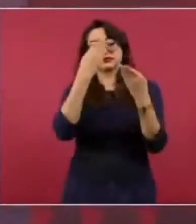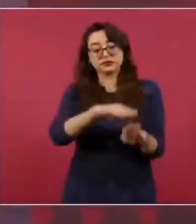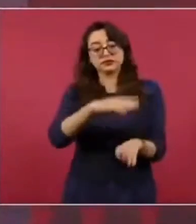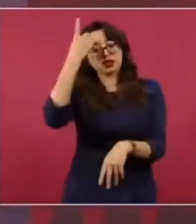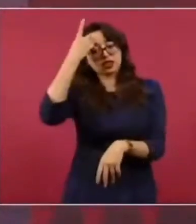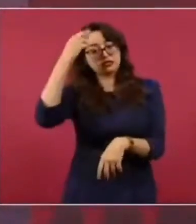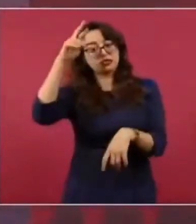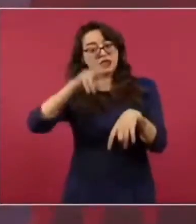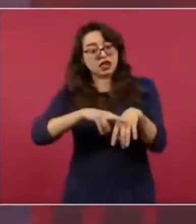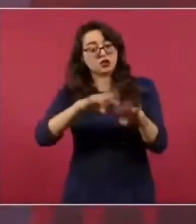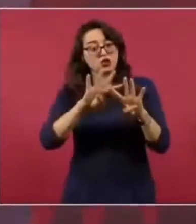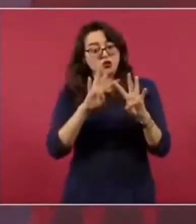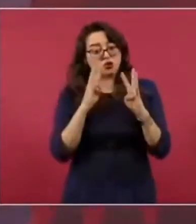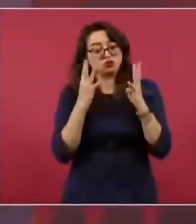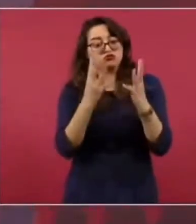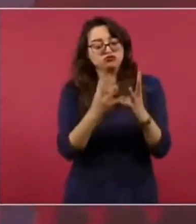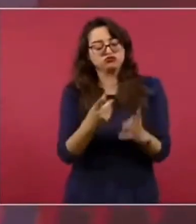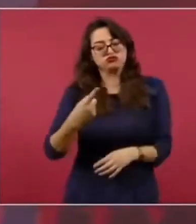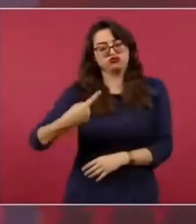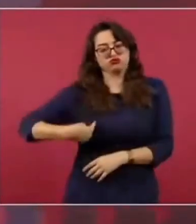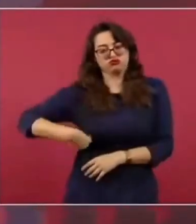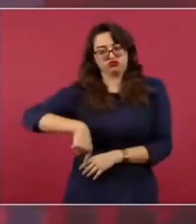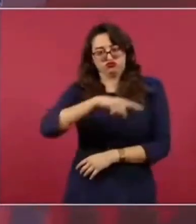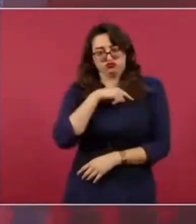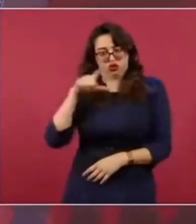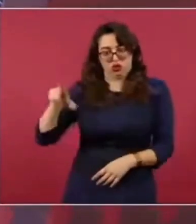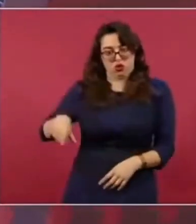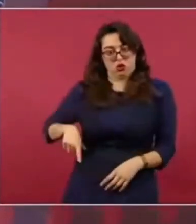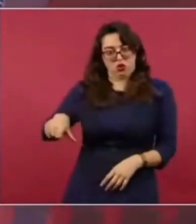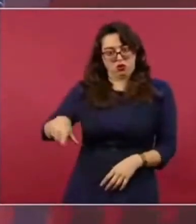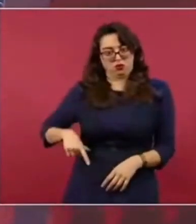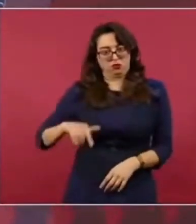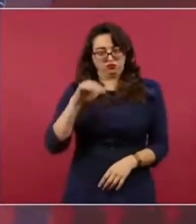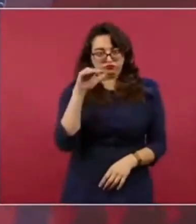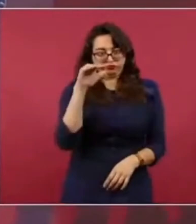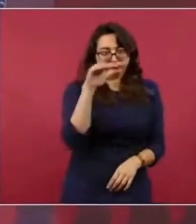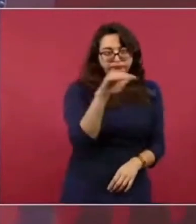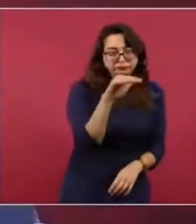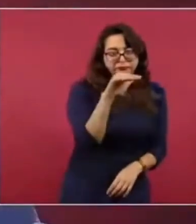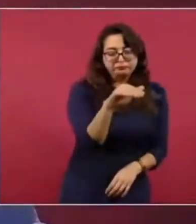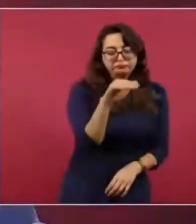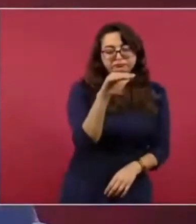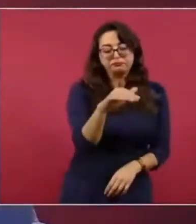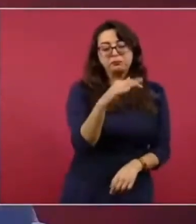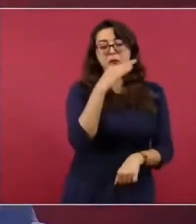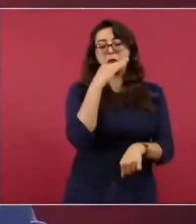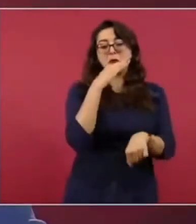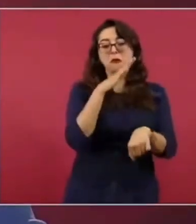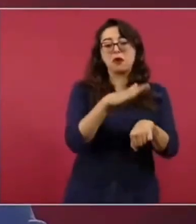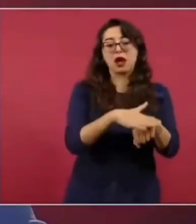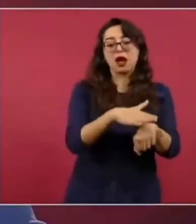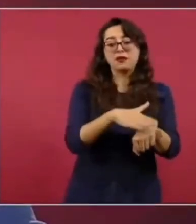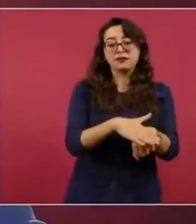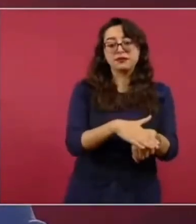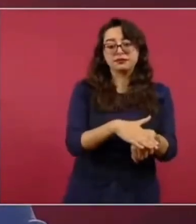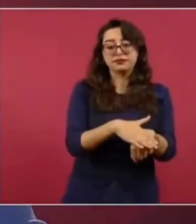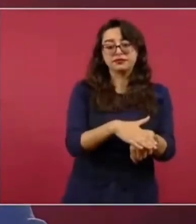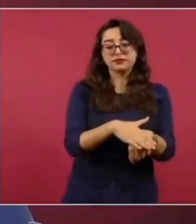de Citibanamex que